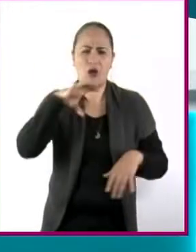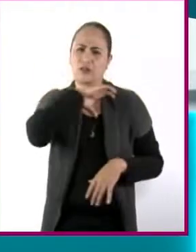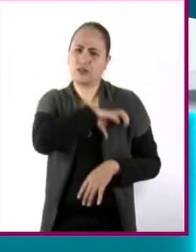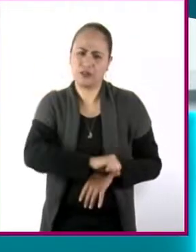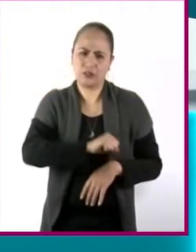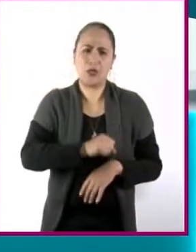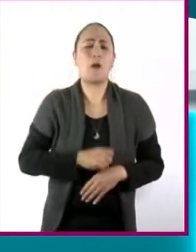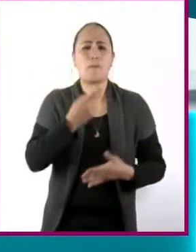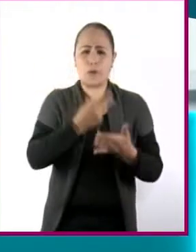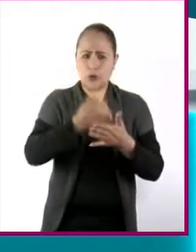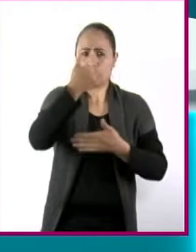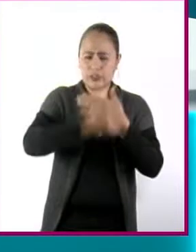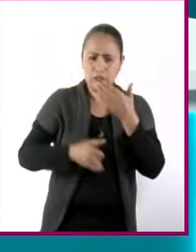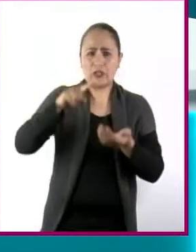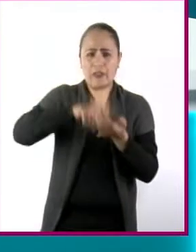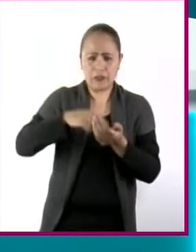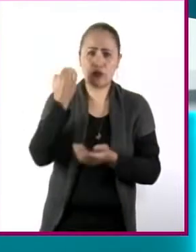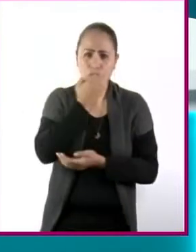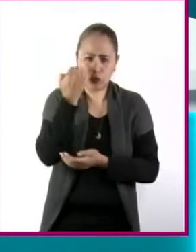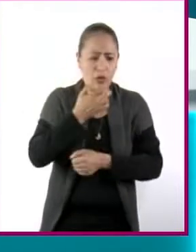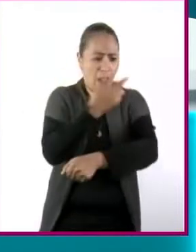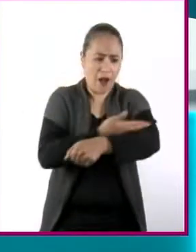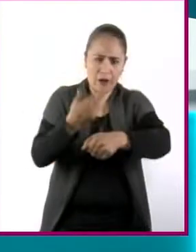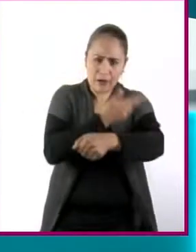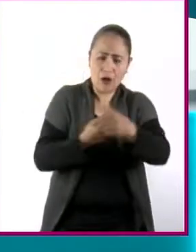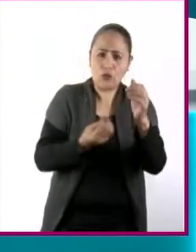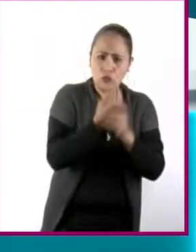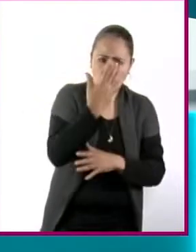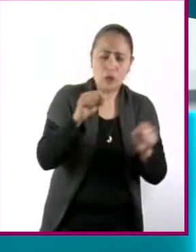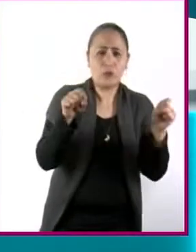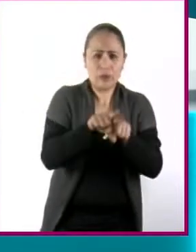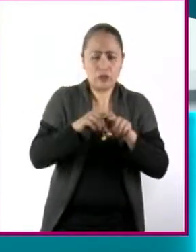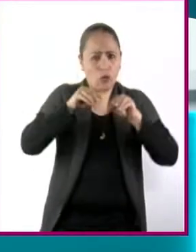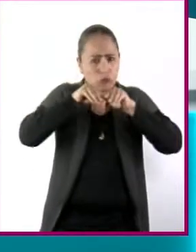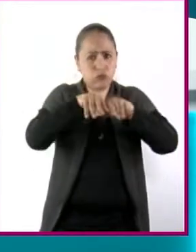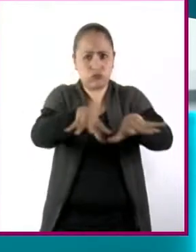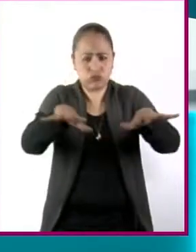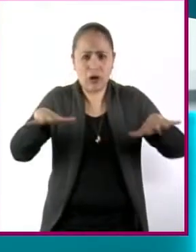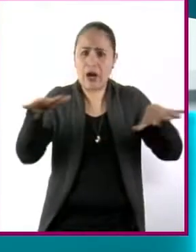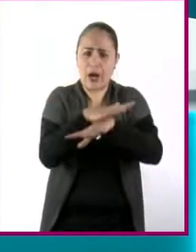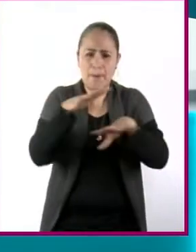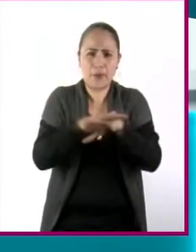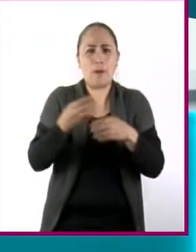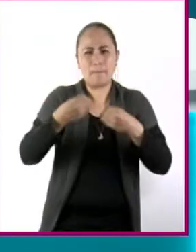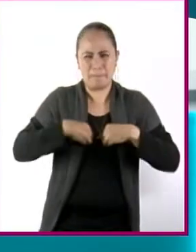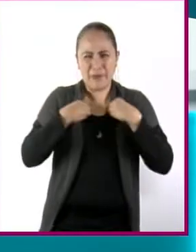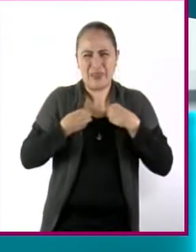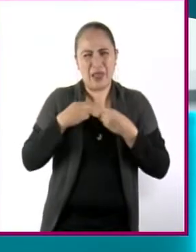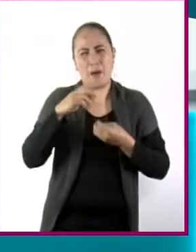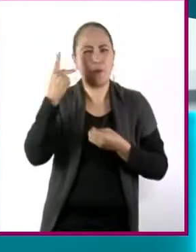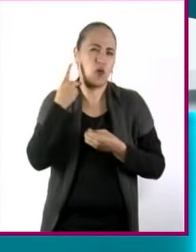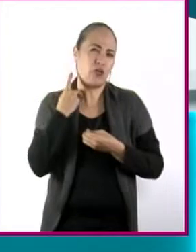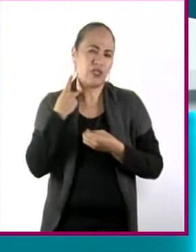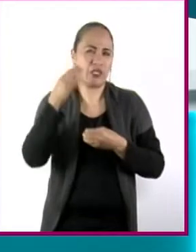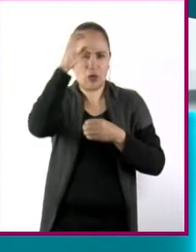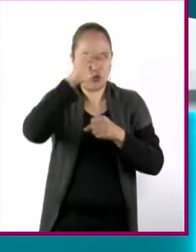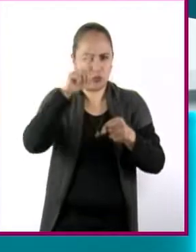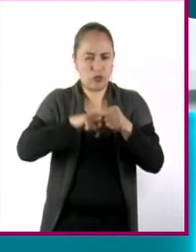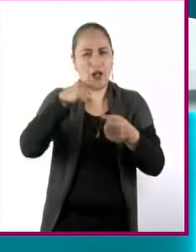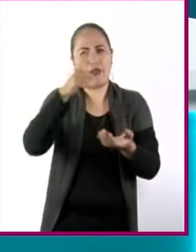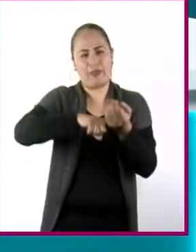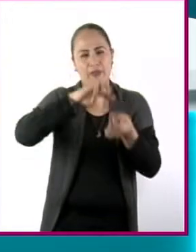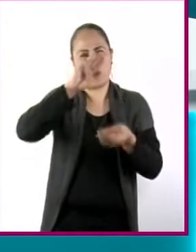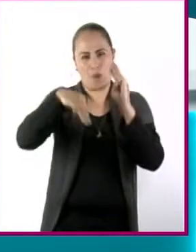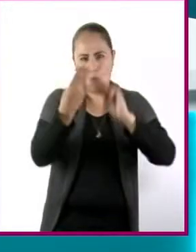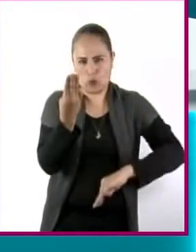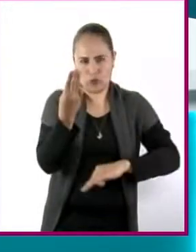escolares han surgido de estas formas de organización, también han tenido repercusión en la vida política y cultural de muchos países, de manera interna y no son pocos los